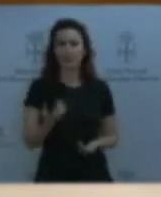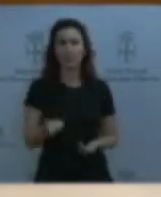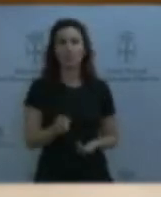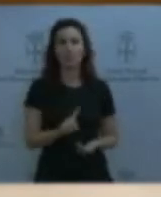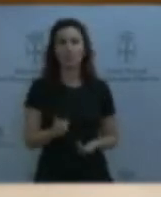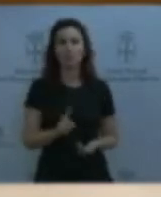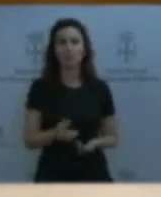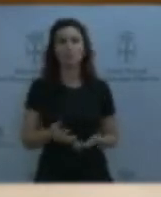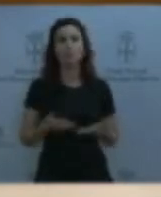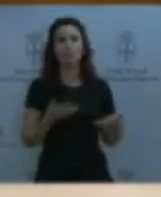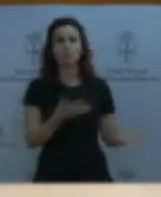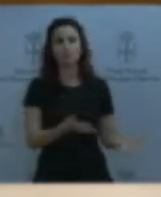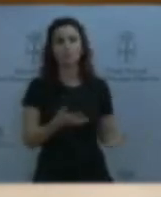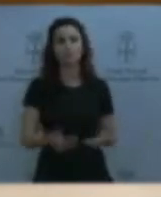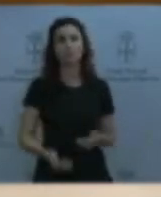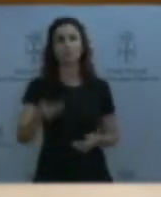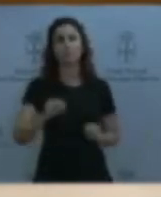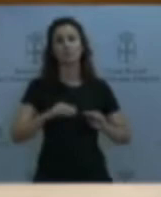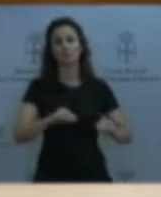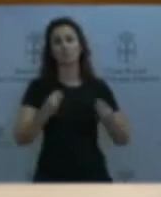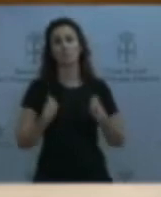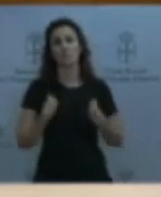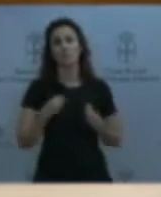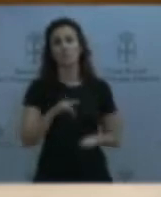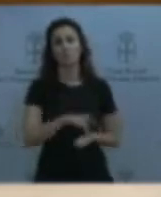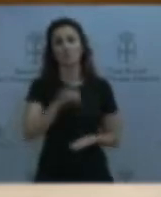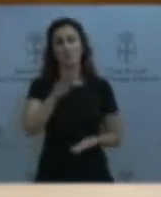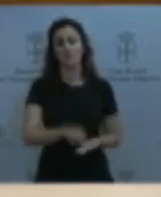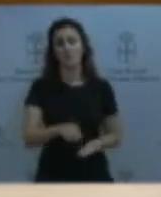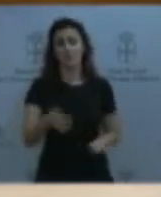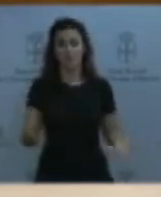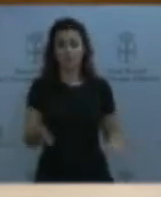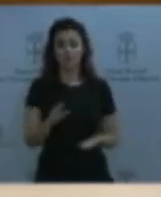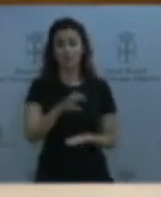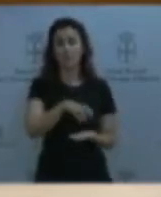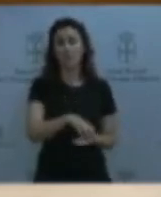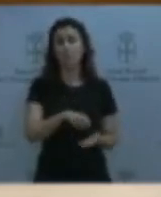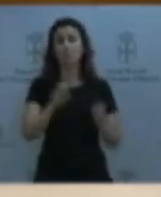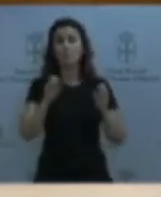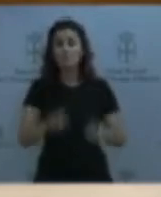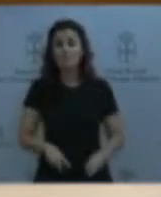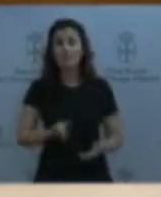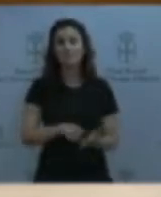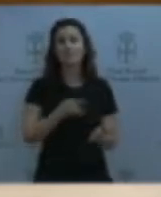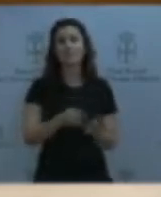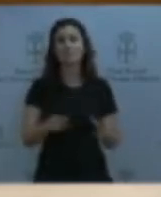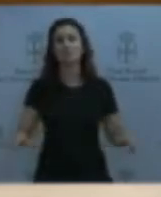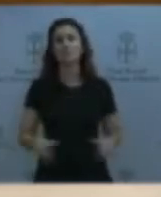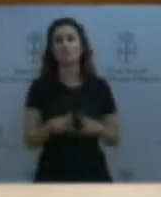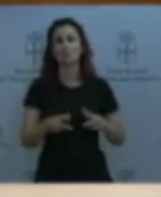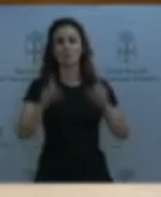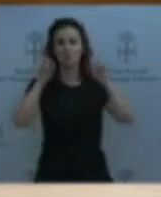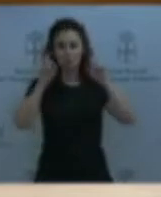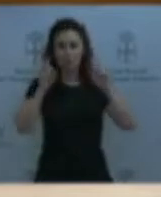como es la infancia. Centros sin proyecto socioeducativo ni reglamento de régimen interno, un mapa y una guía